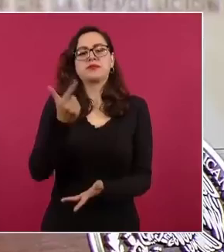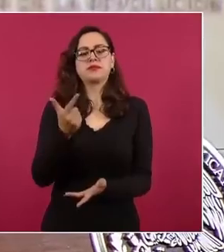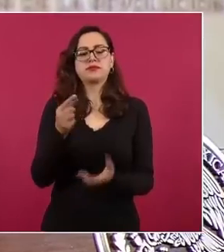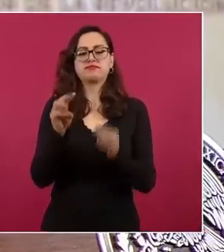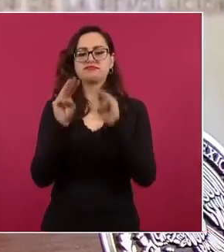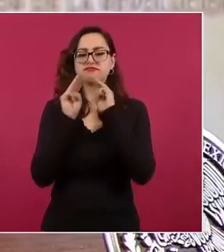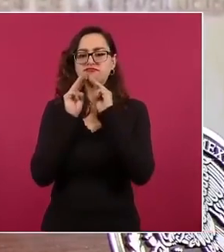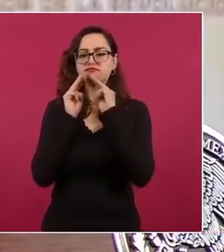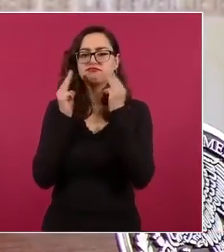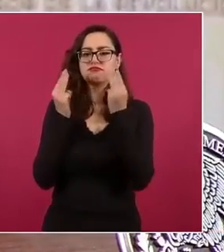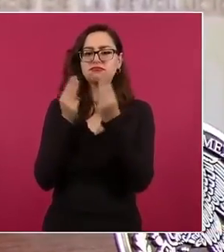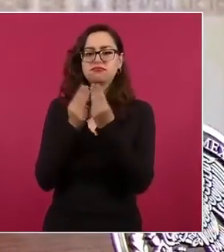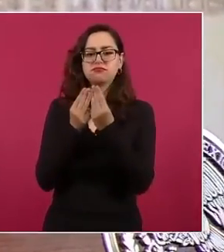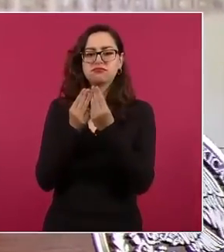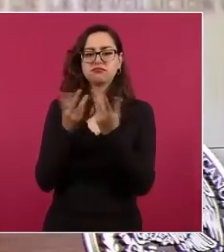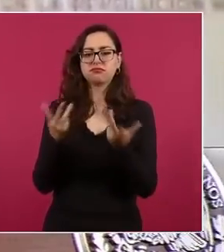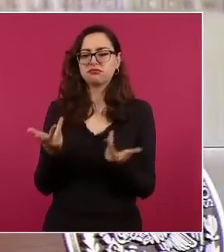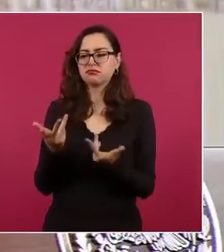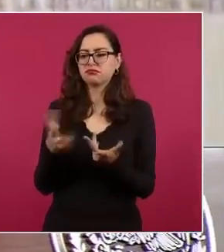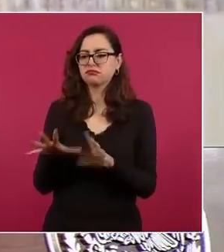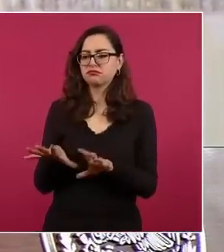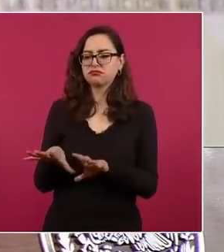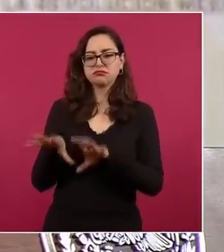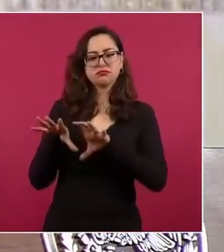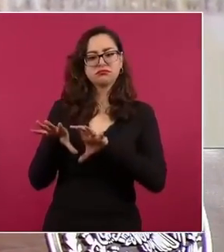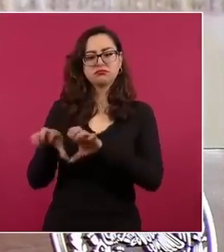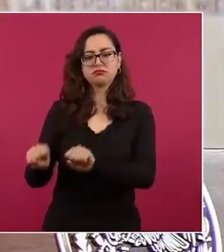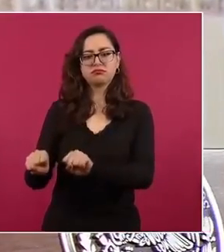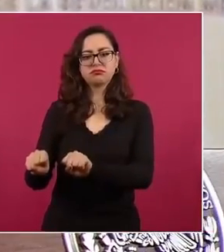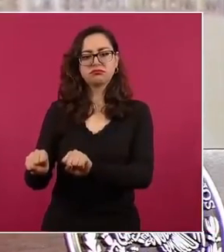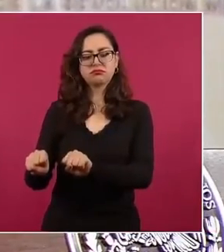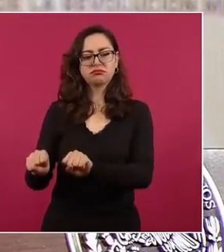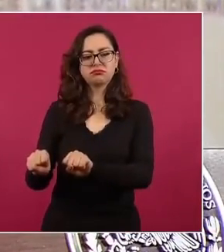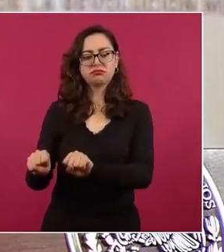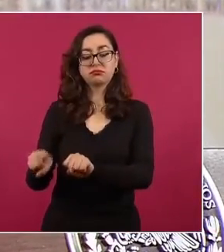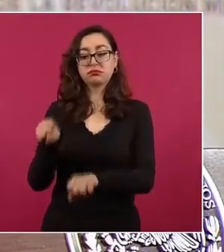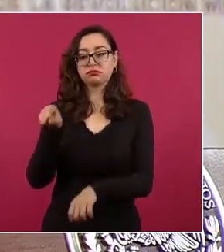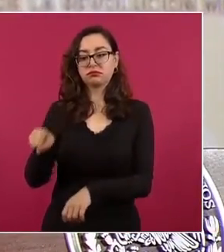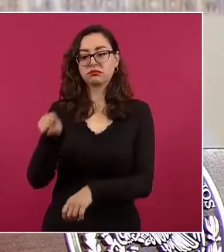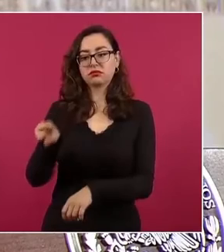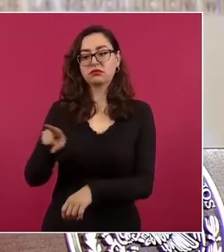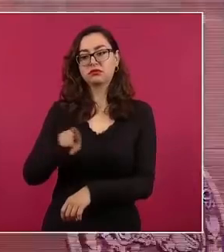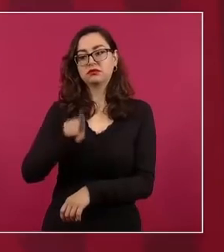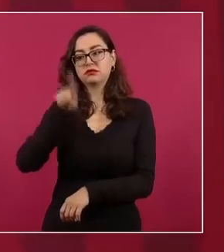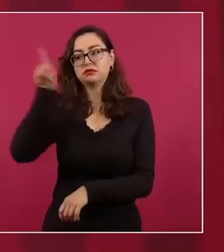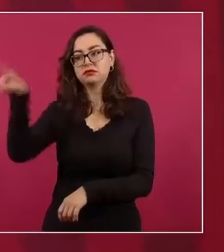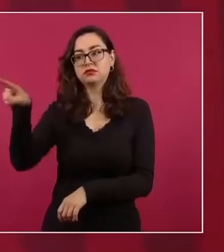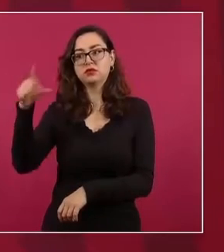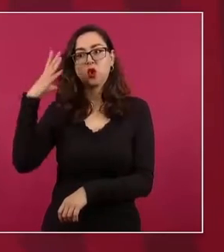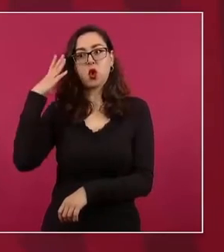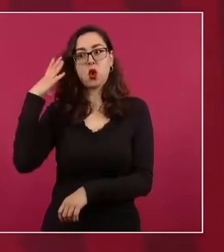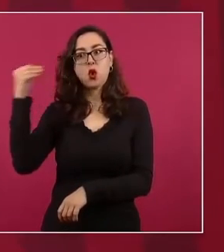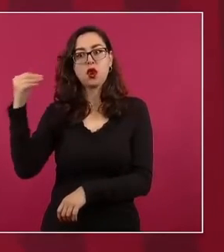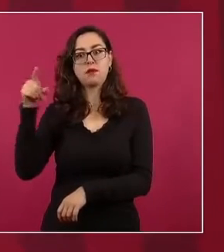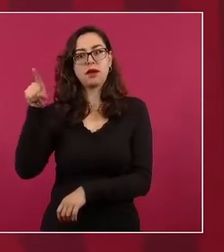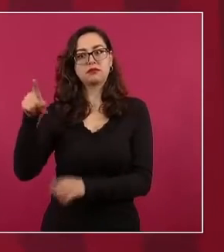delincuente generador de violencia en Colima. El caso de la vaca. Sí,